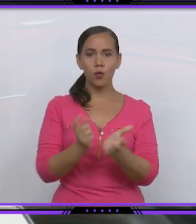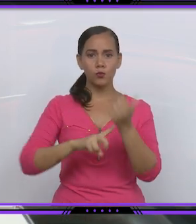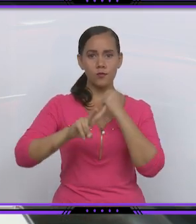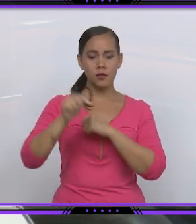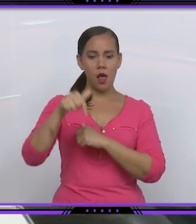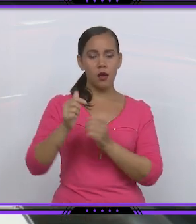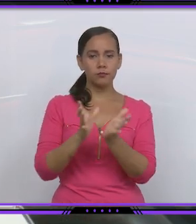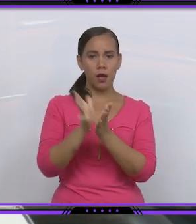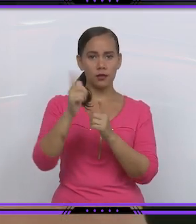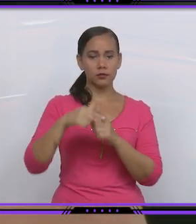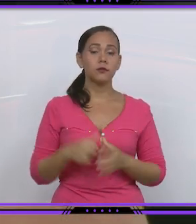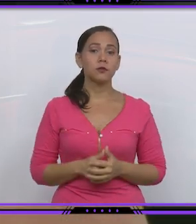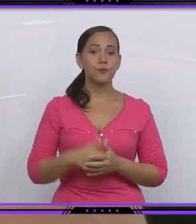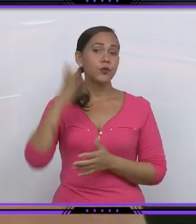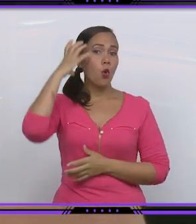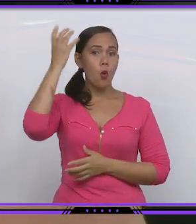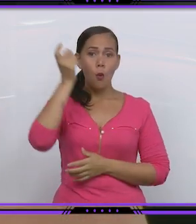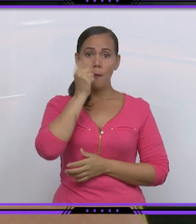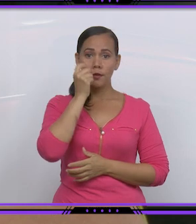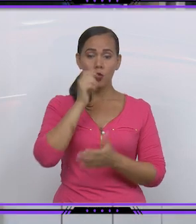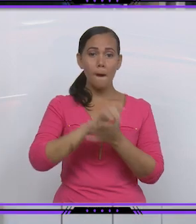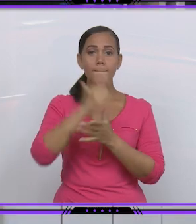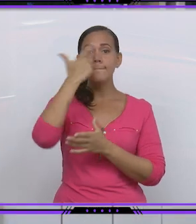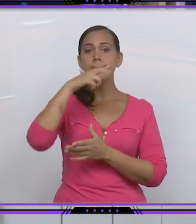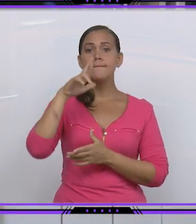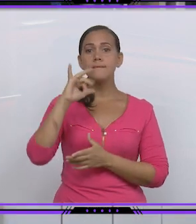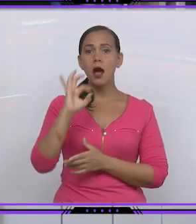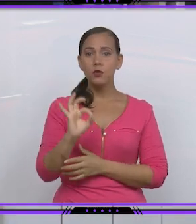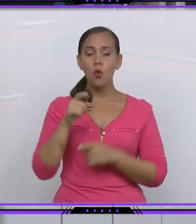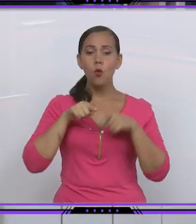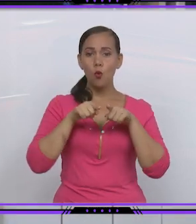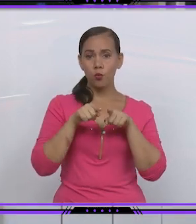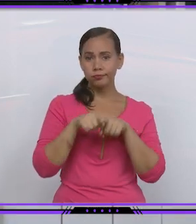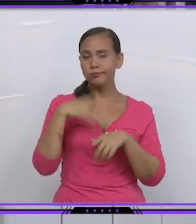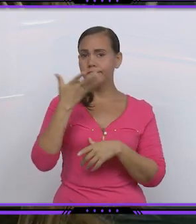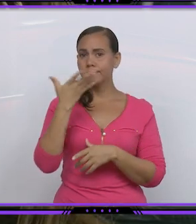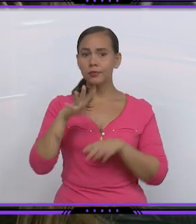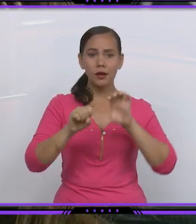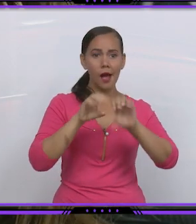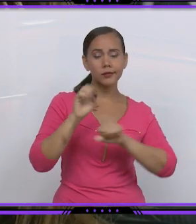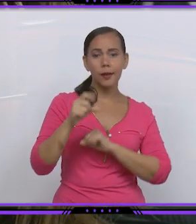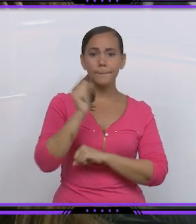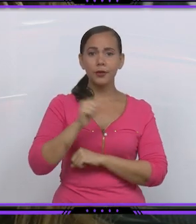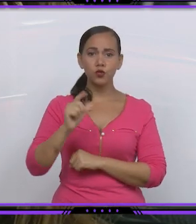del Poder Popular en Matanzas. El gobernador de la provincia, Mario Sabines Lorenzo, puntualizó en la importancia de captar los talentos locales y